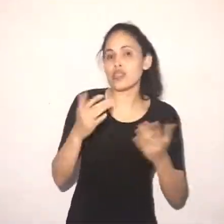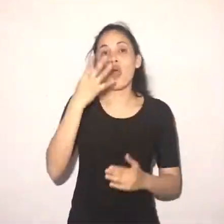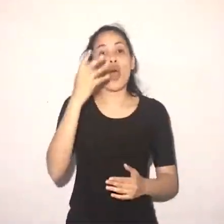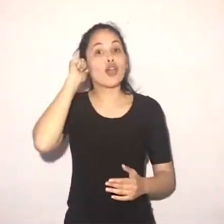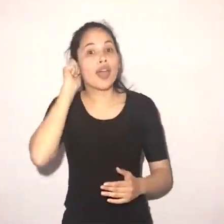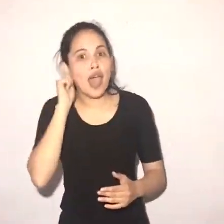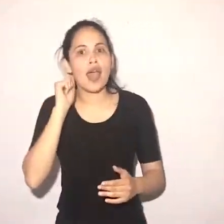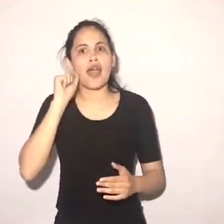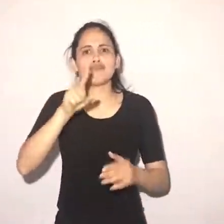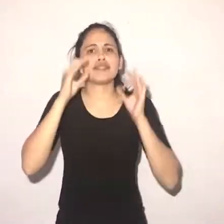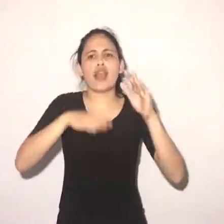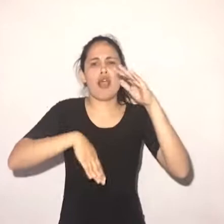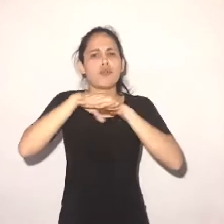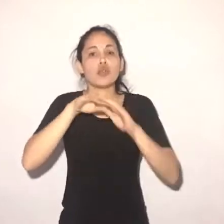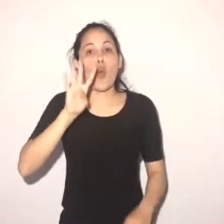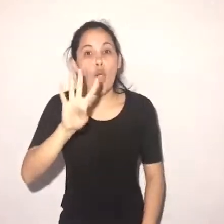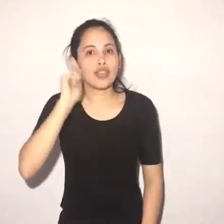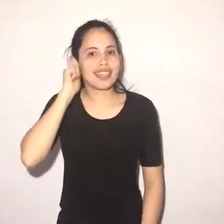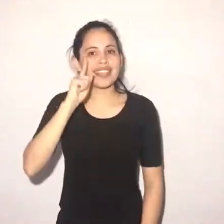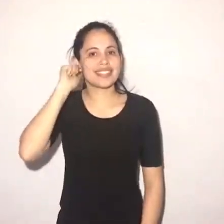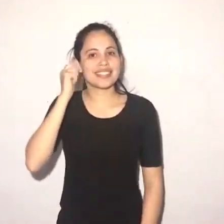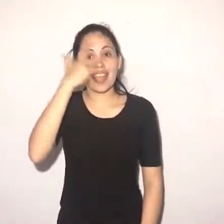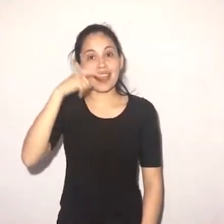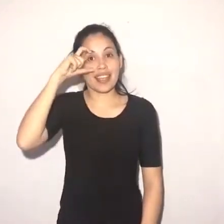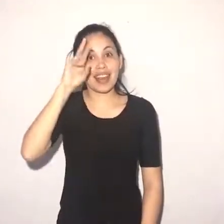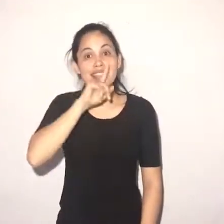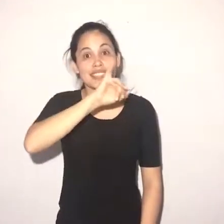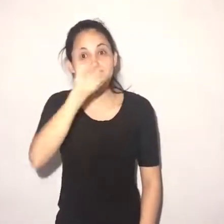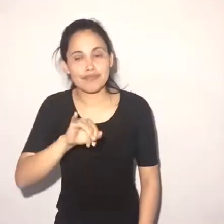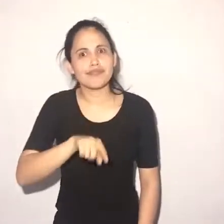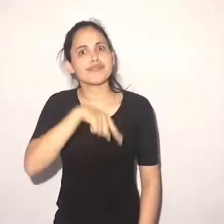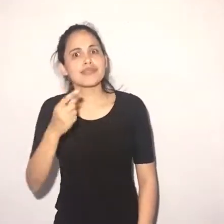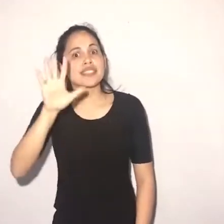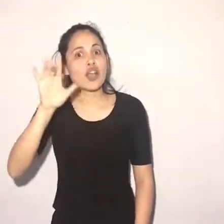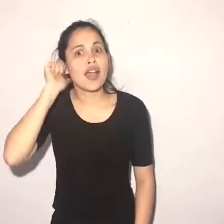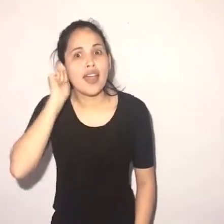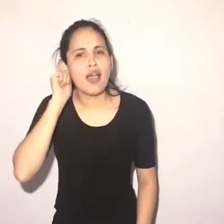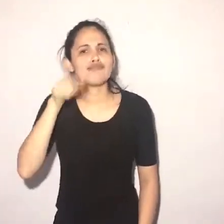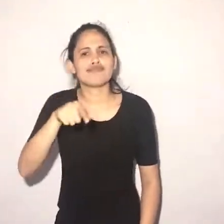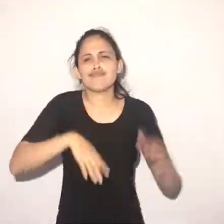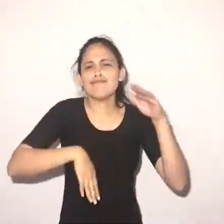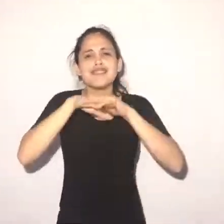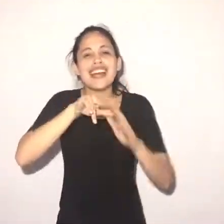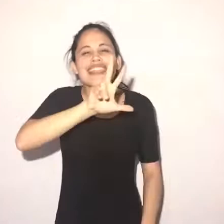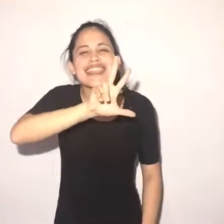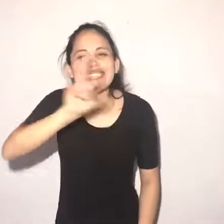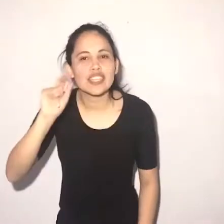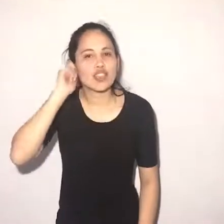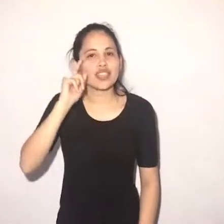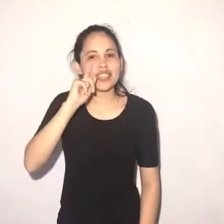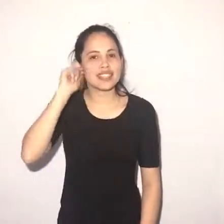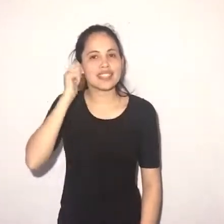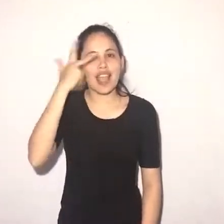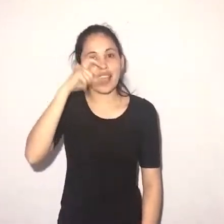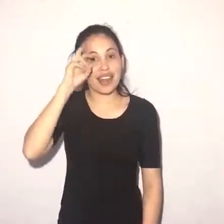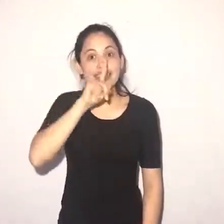tiempo. La diferencia con el 4G es que el 5G tendrá un diámetro de alcance mucho menor, por esto que va a haber un mayor número